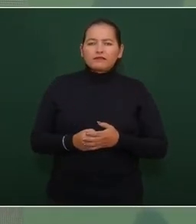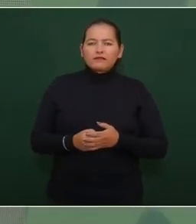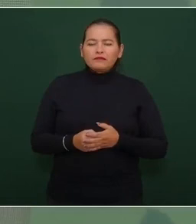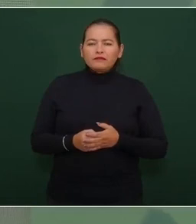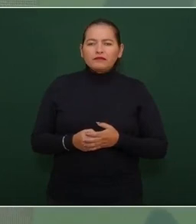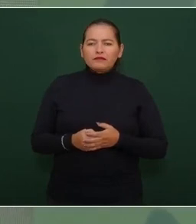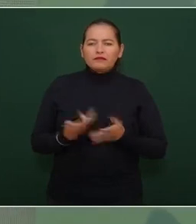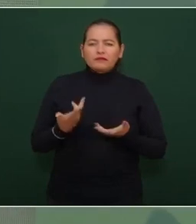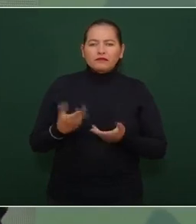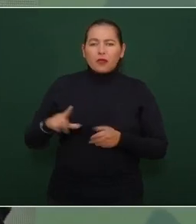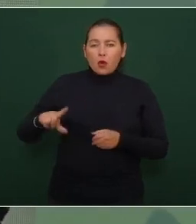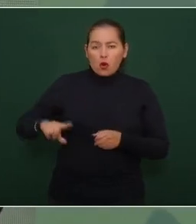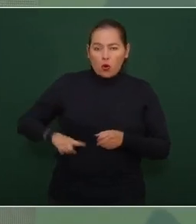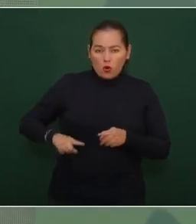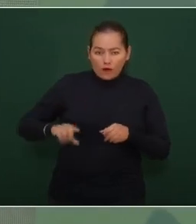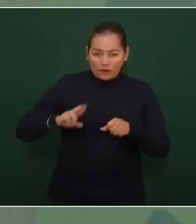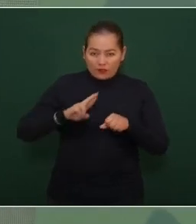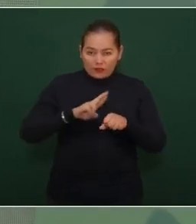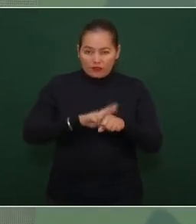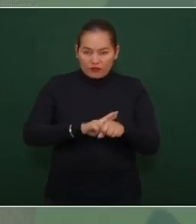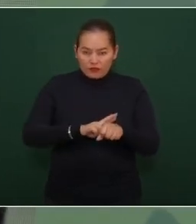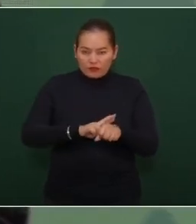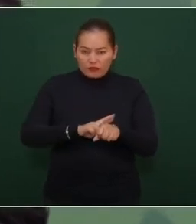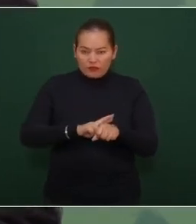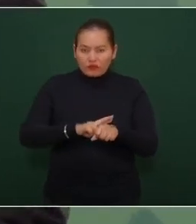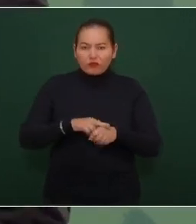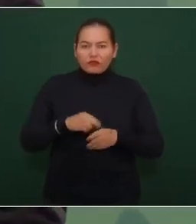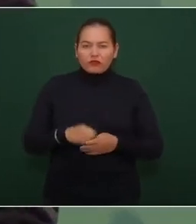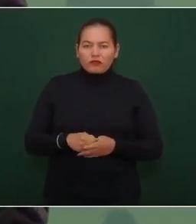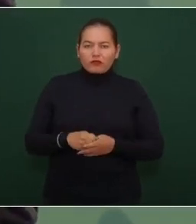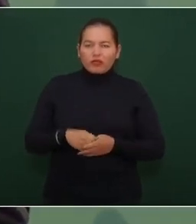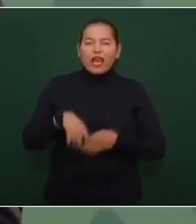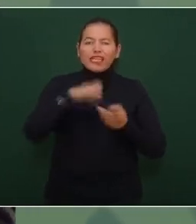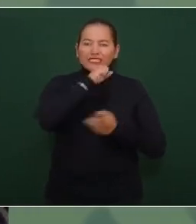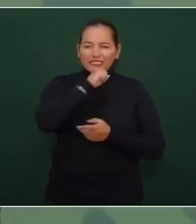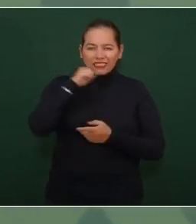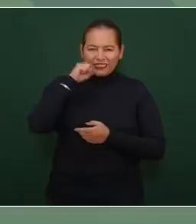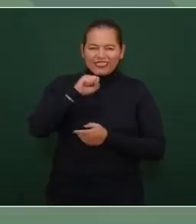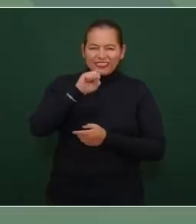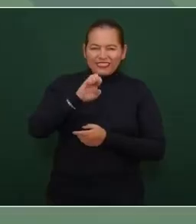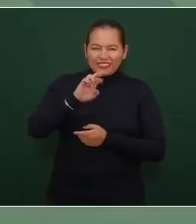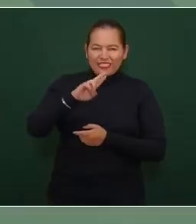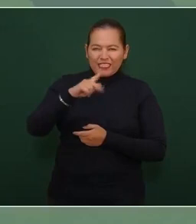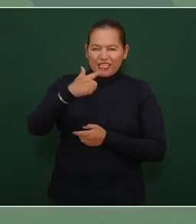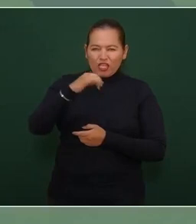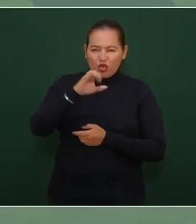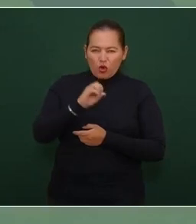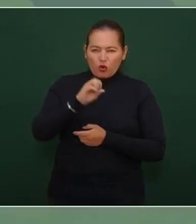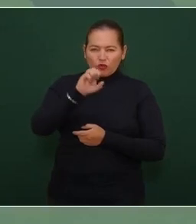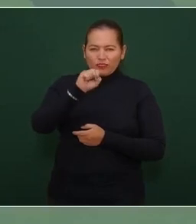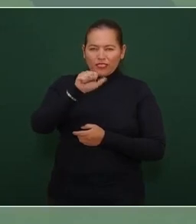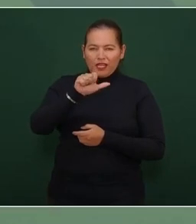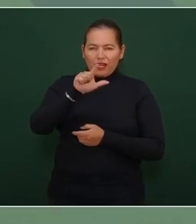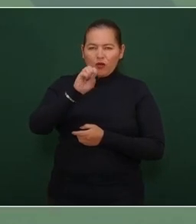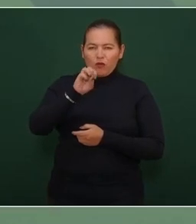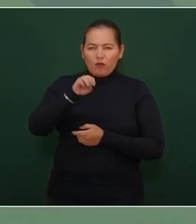gobernador Sergio Salomón pues es un